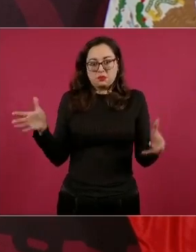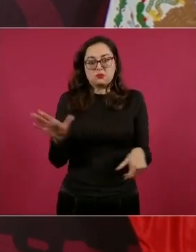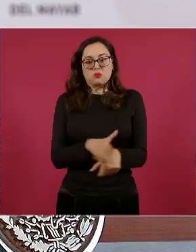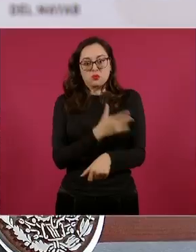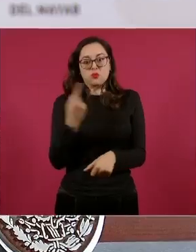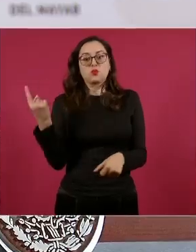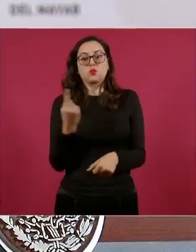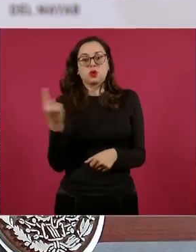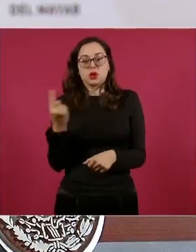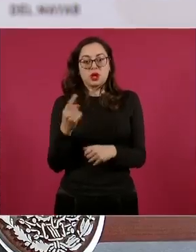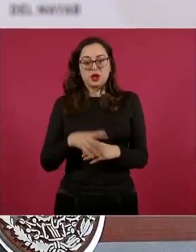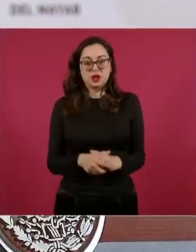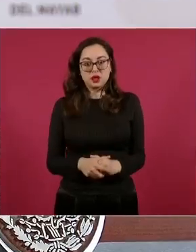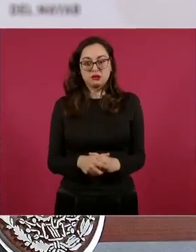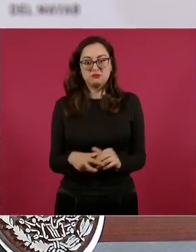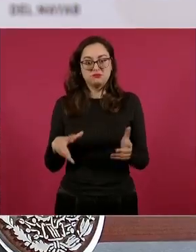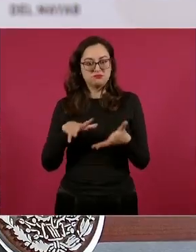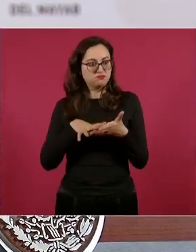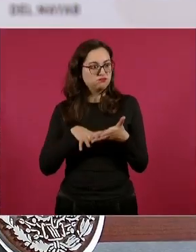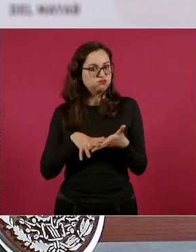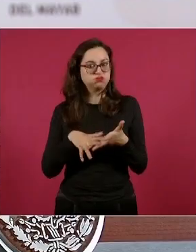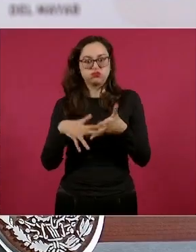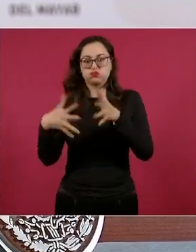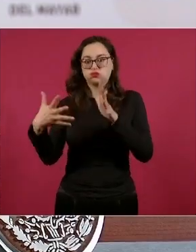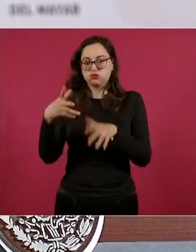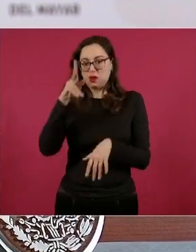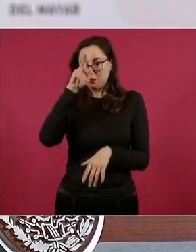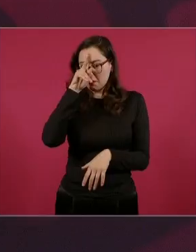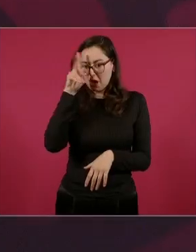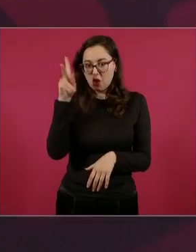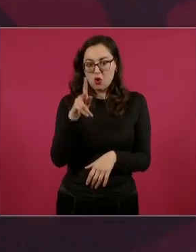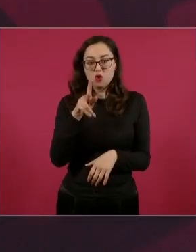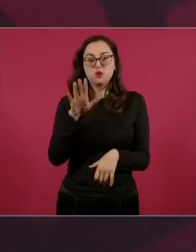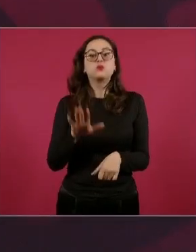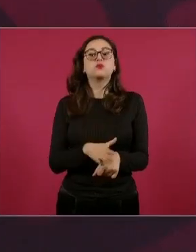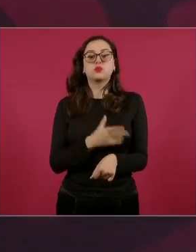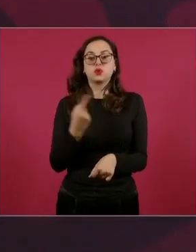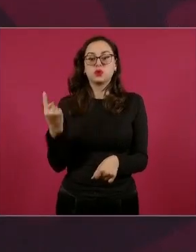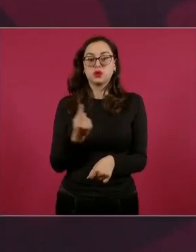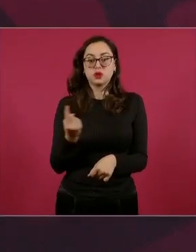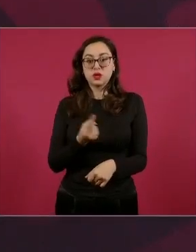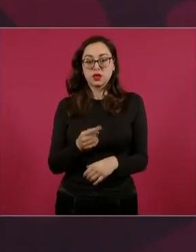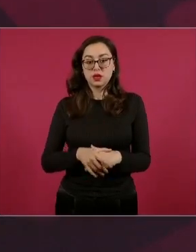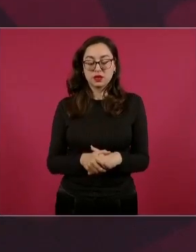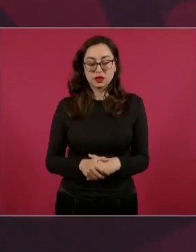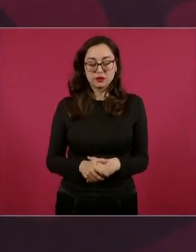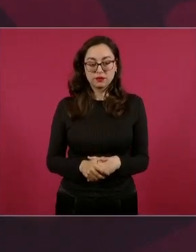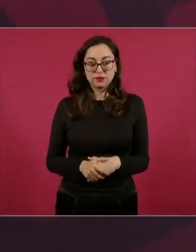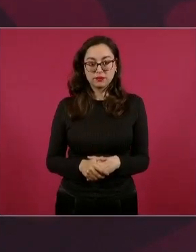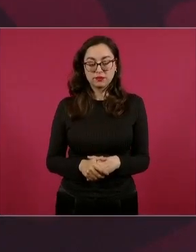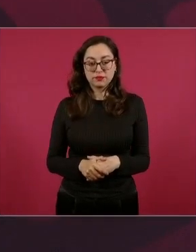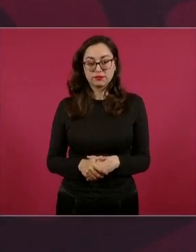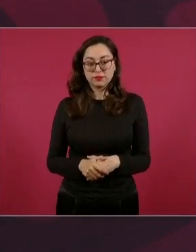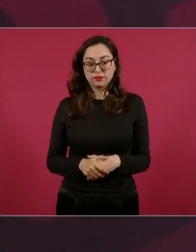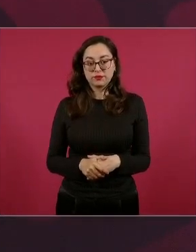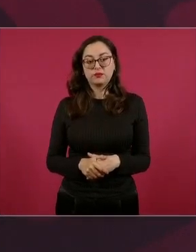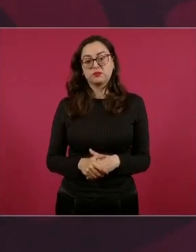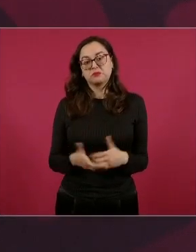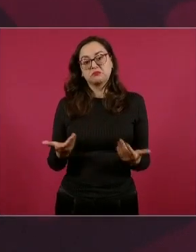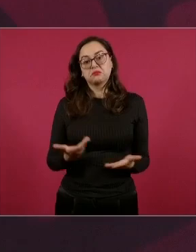creció tanto la violencia?, porque había